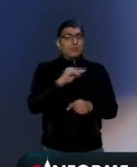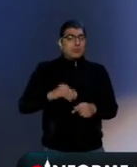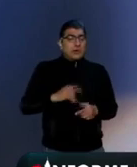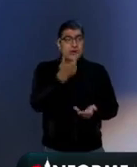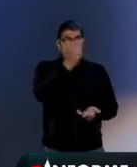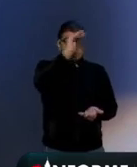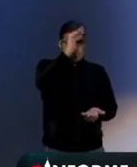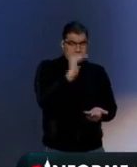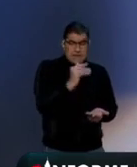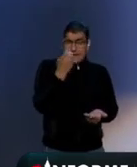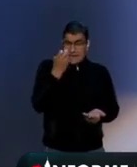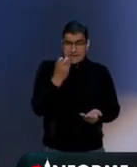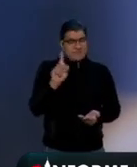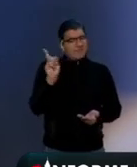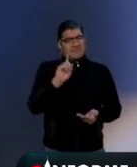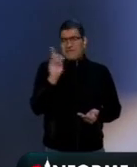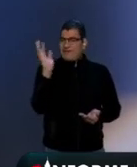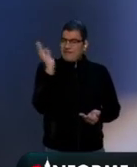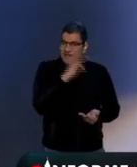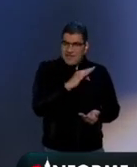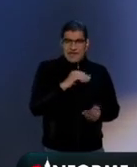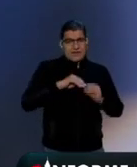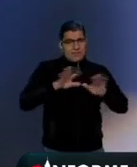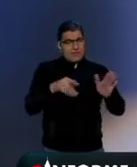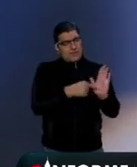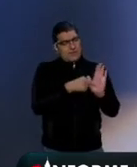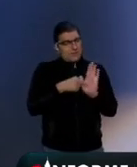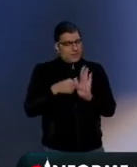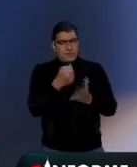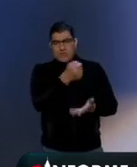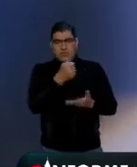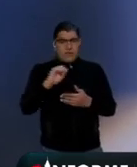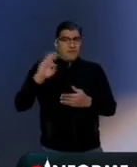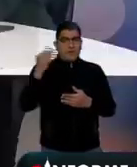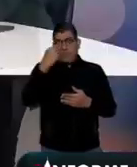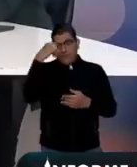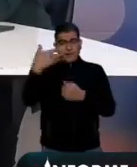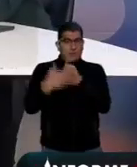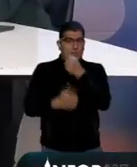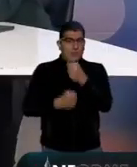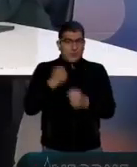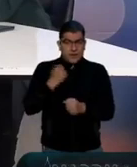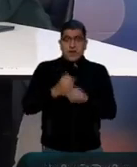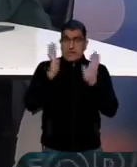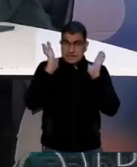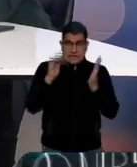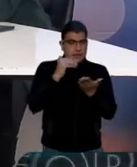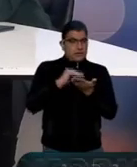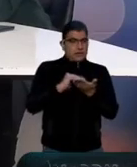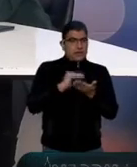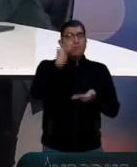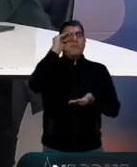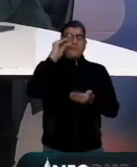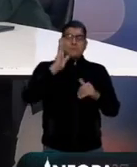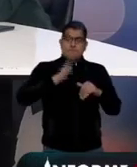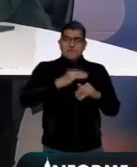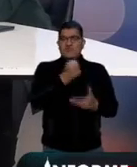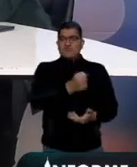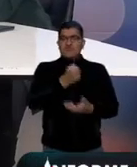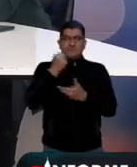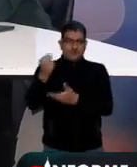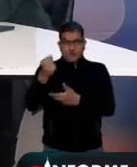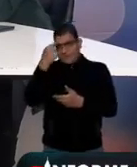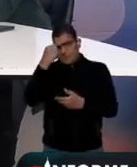había reducido, lo cual es falso. Ya en el presupuesto federal para el próximo año incluso hay un aumento de la